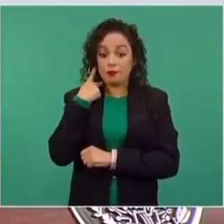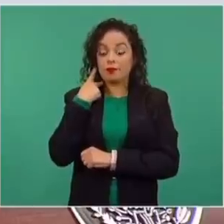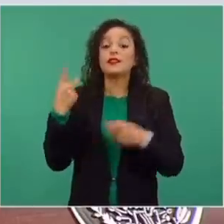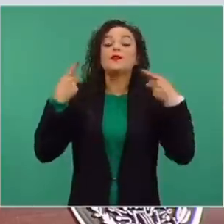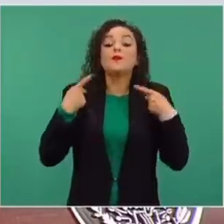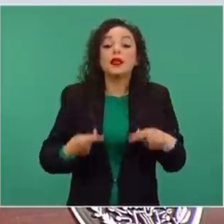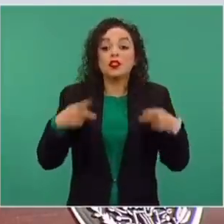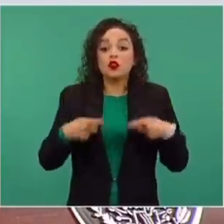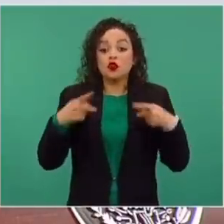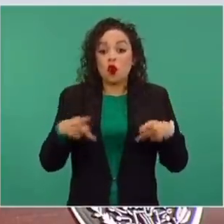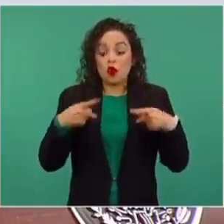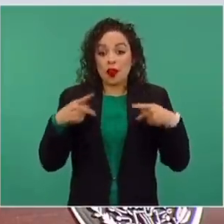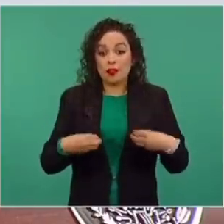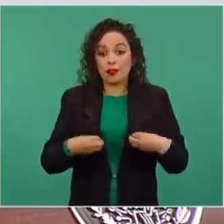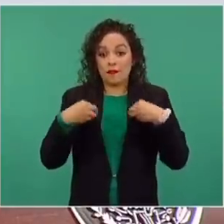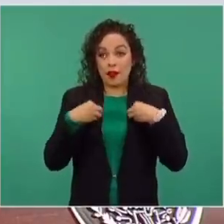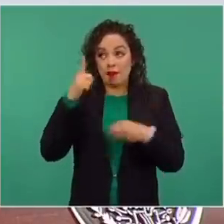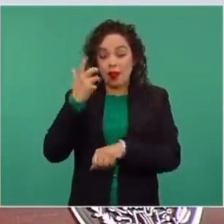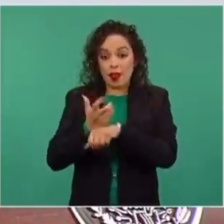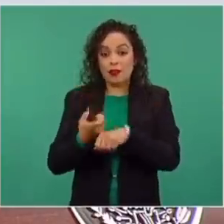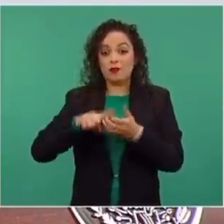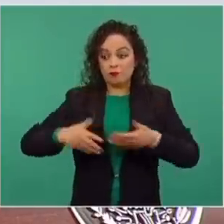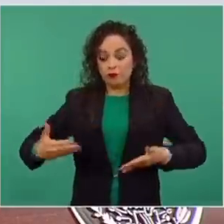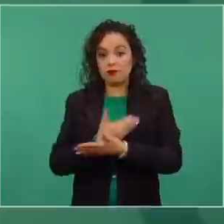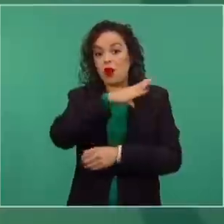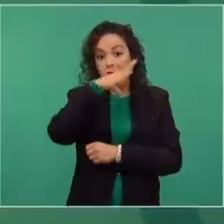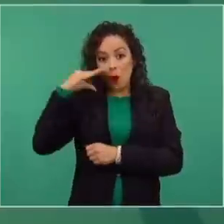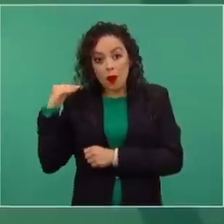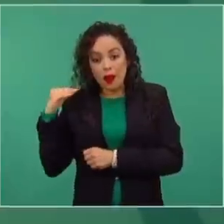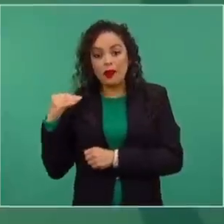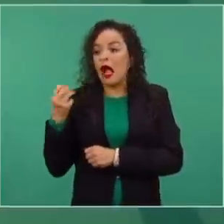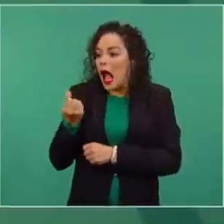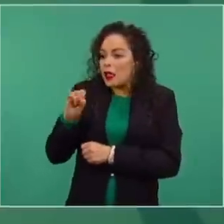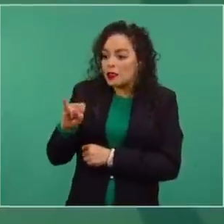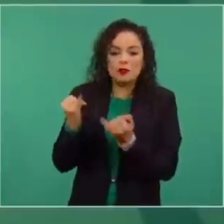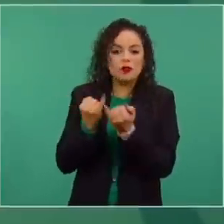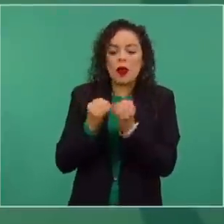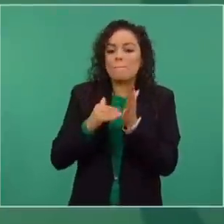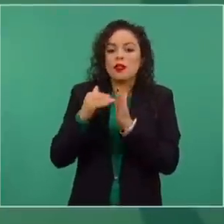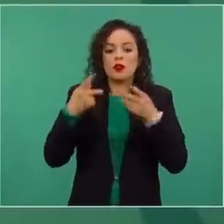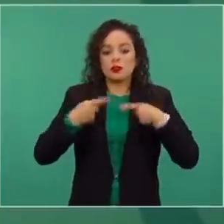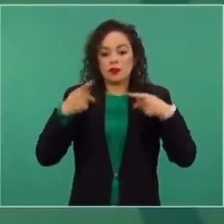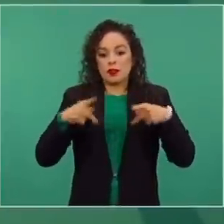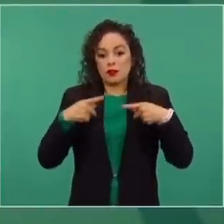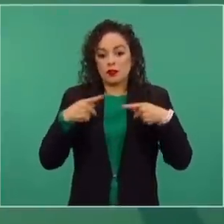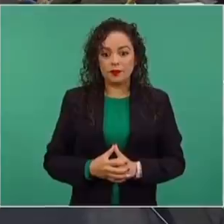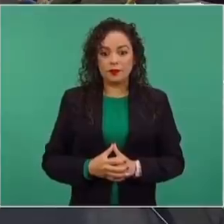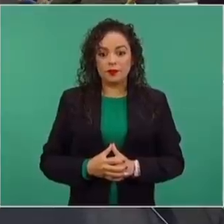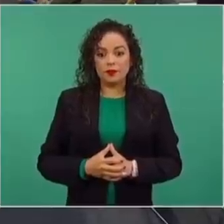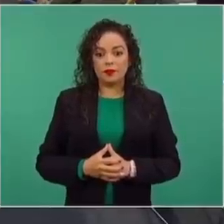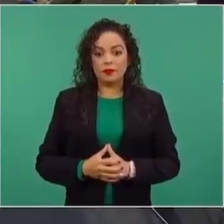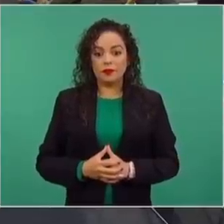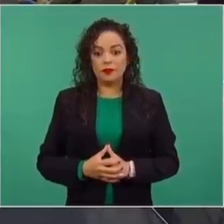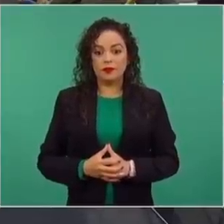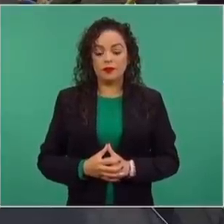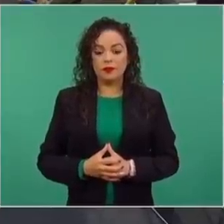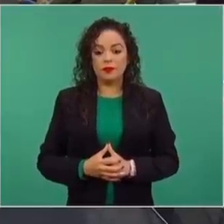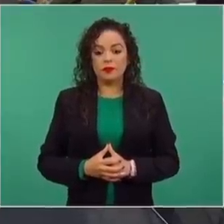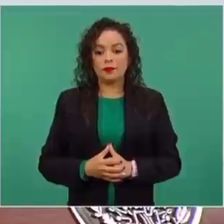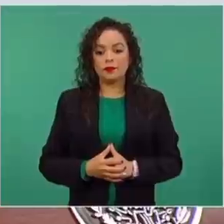ciudadanos cubanos estadounidenses. Pues así hay millones de ciudadanos estadounidenses mexicanos que